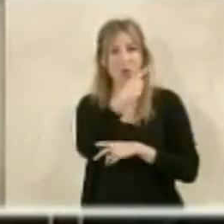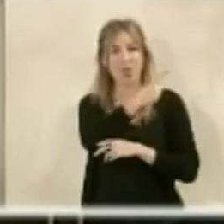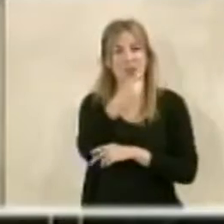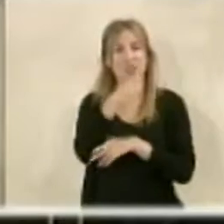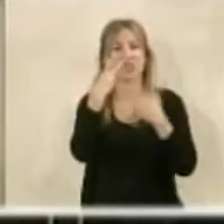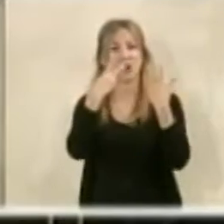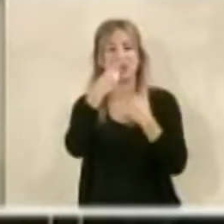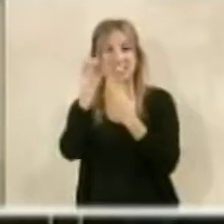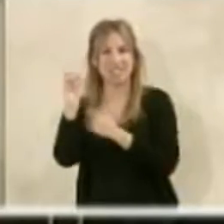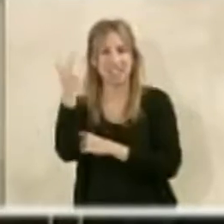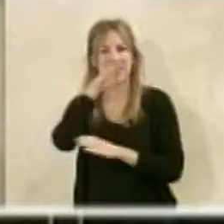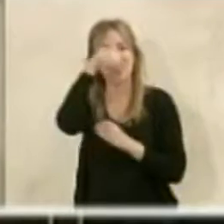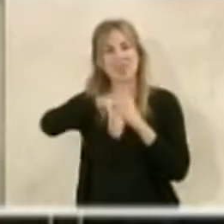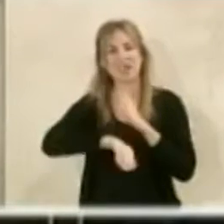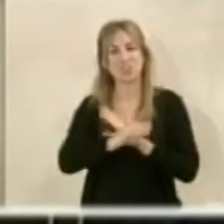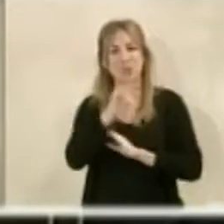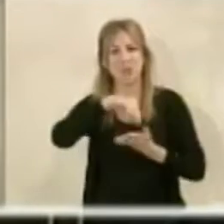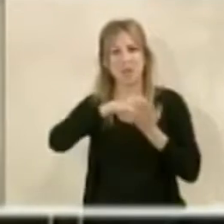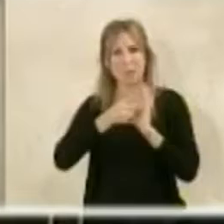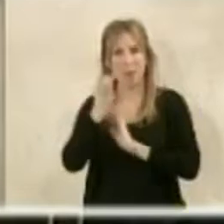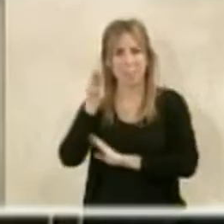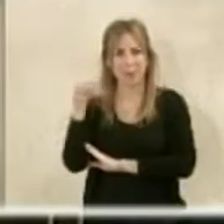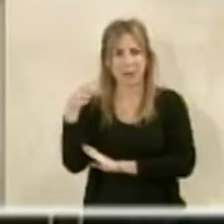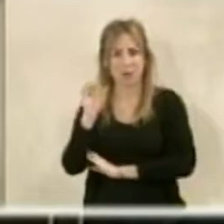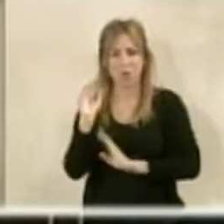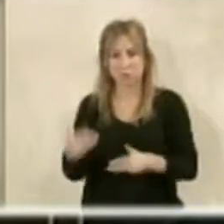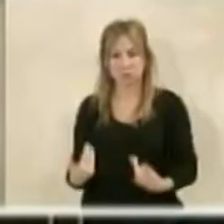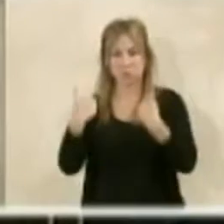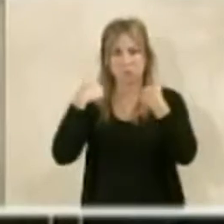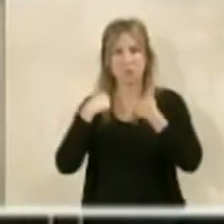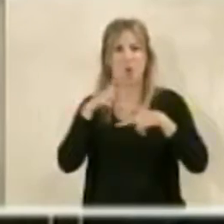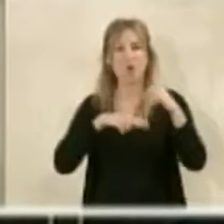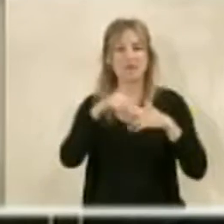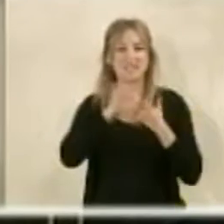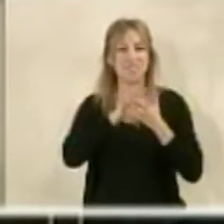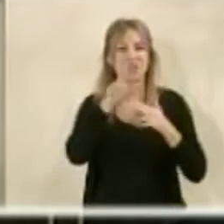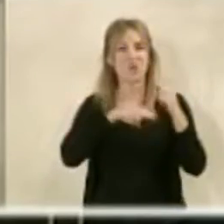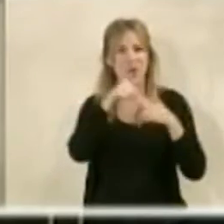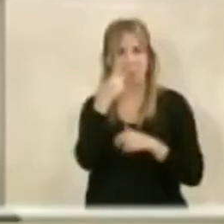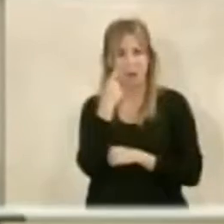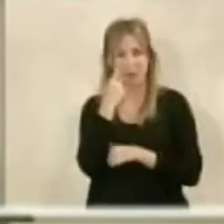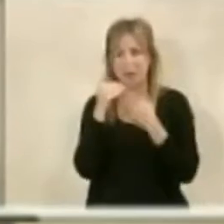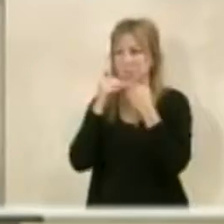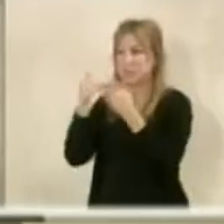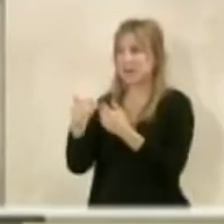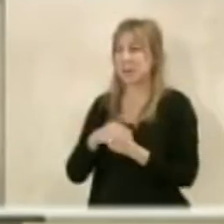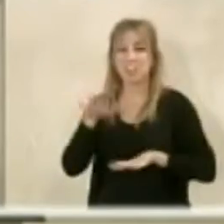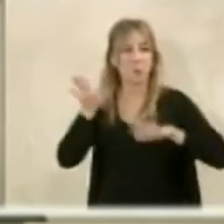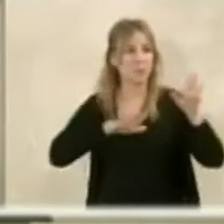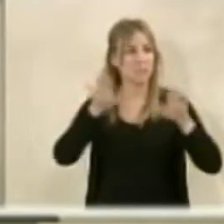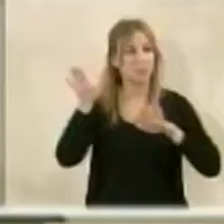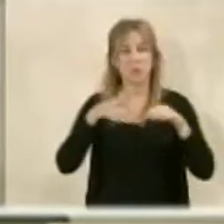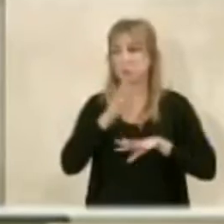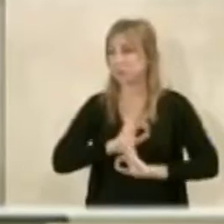del vigente PGO, promovido por la Gerencia Municipal de Urbanismo de Almería. Muchas gracias. ¿Alguna intervención?